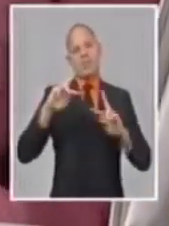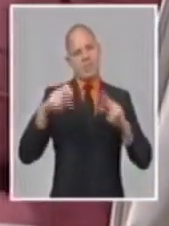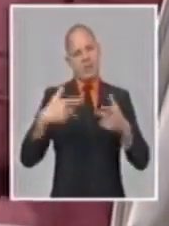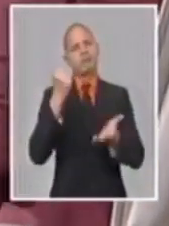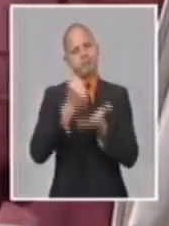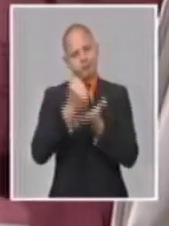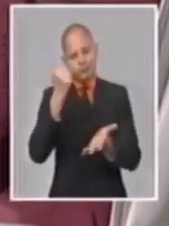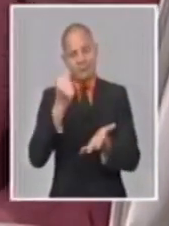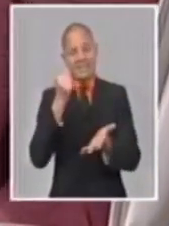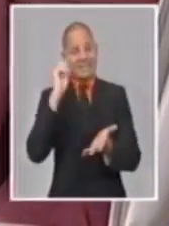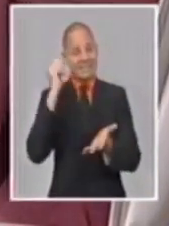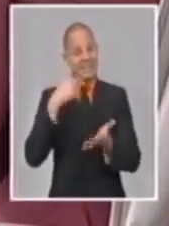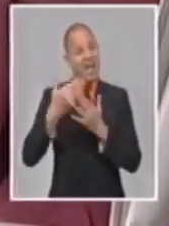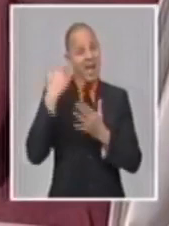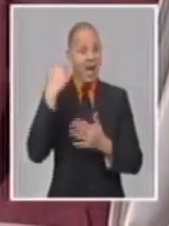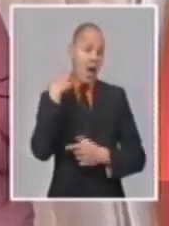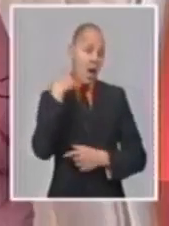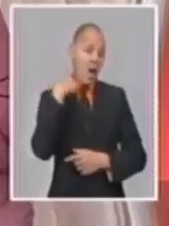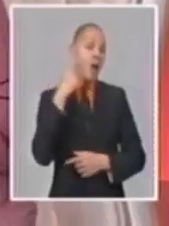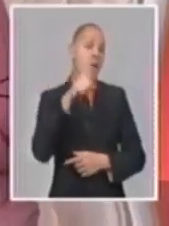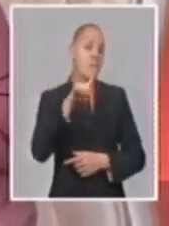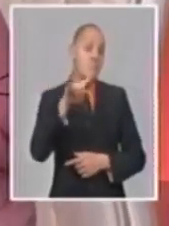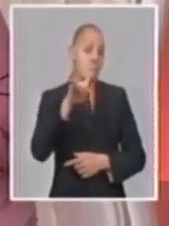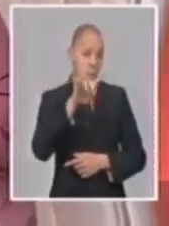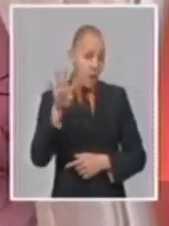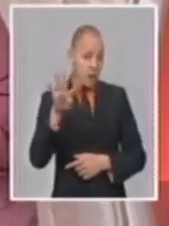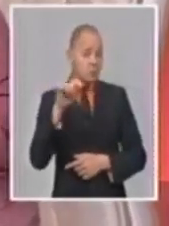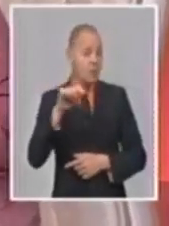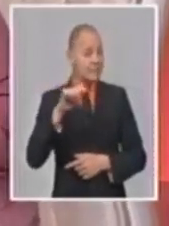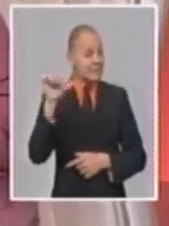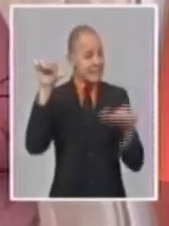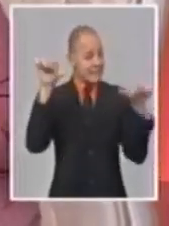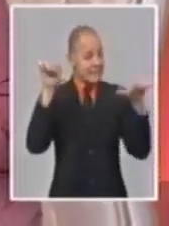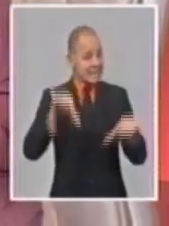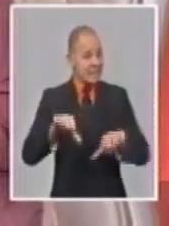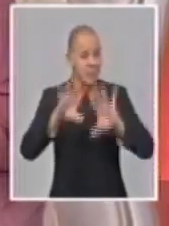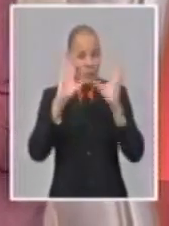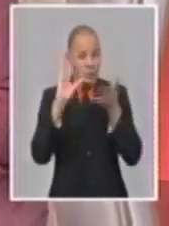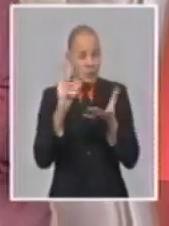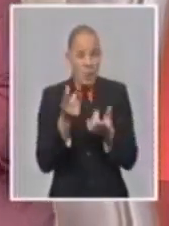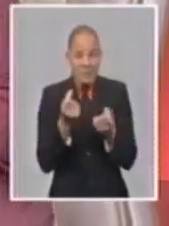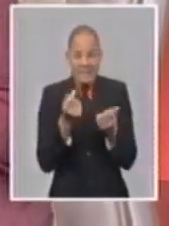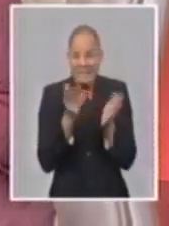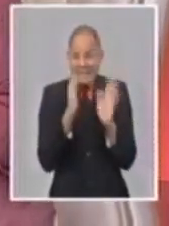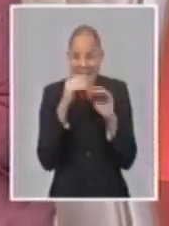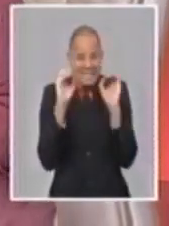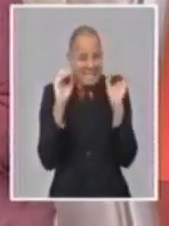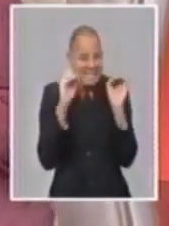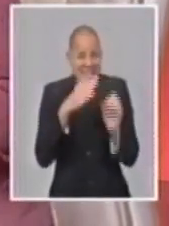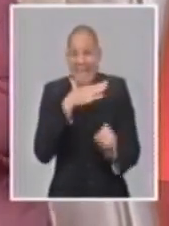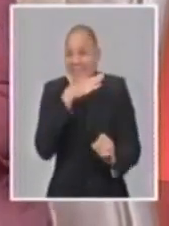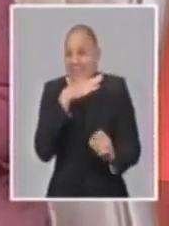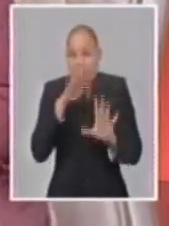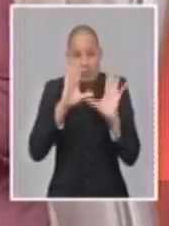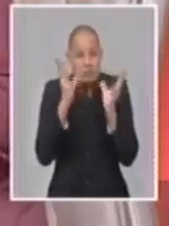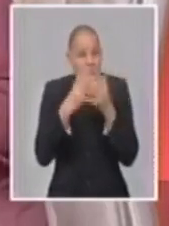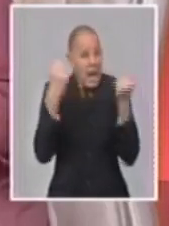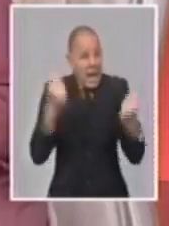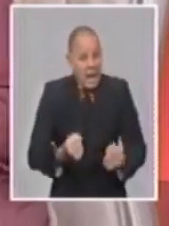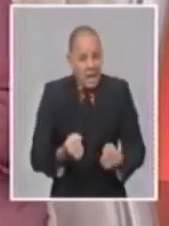aprueba, en medio de un año difícil, complejo, estábamos hablando del periodo especial, donde hacía falta